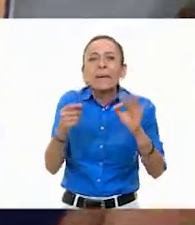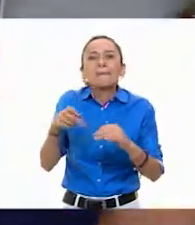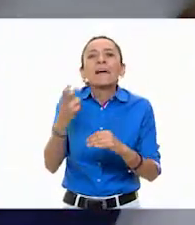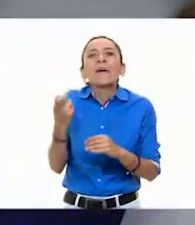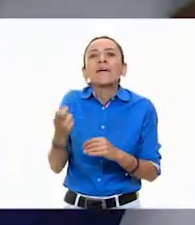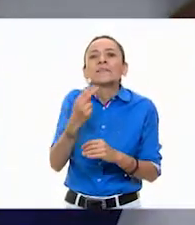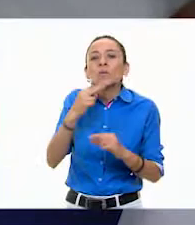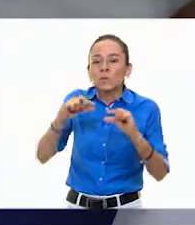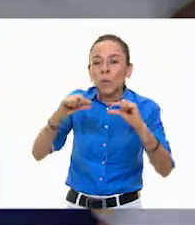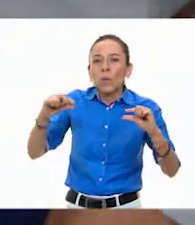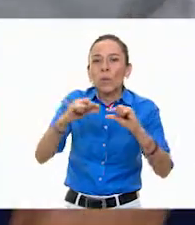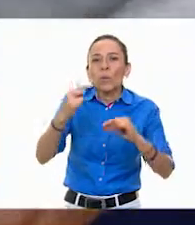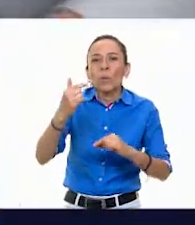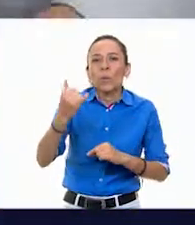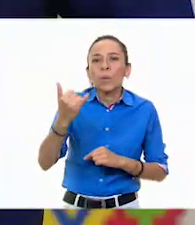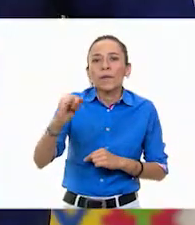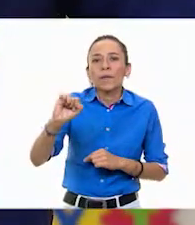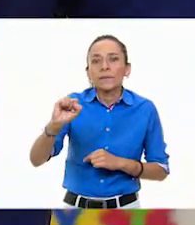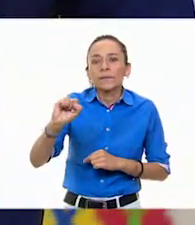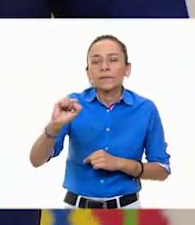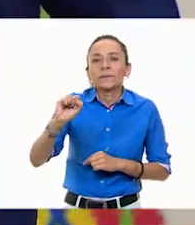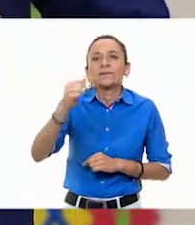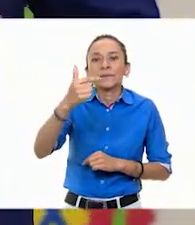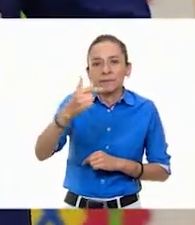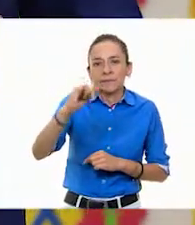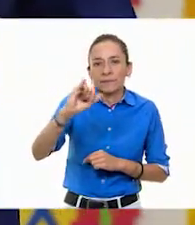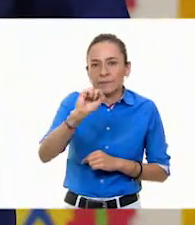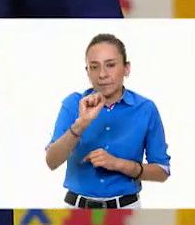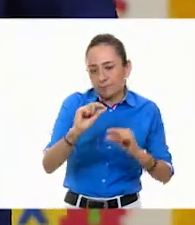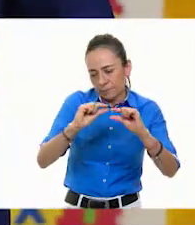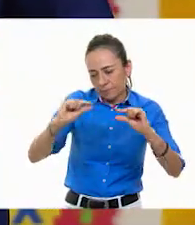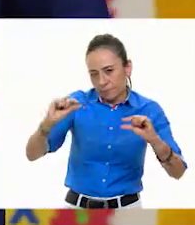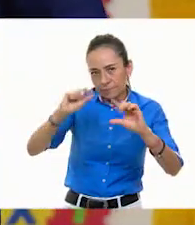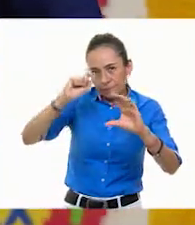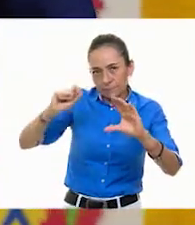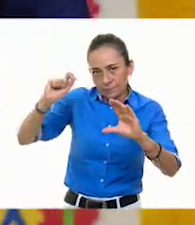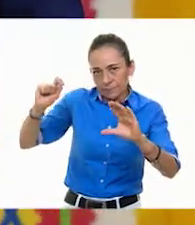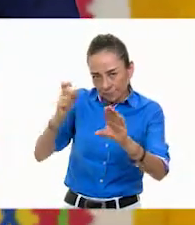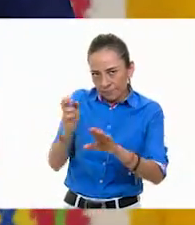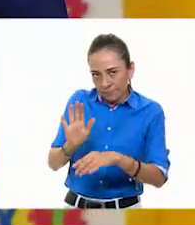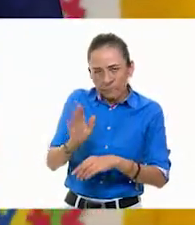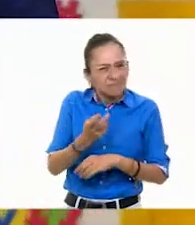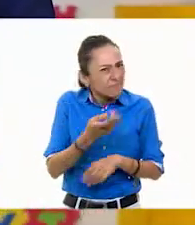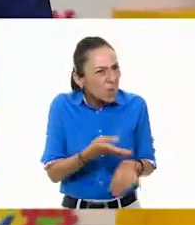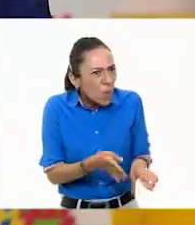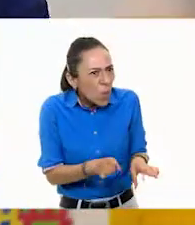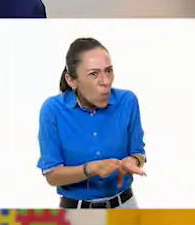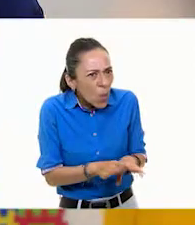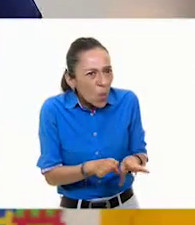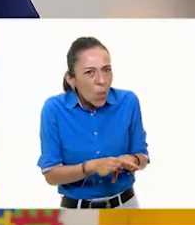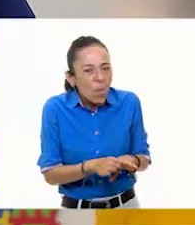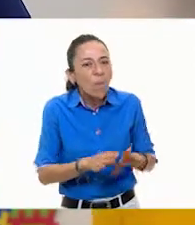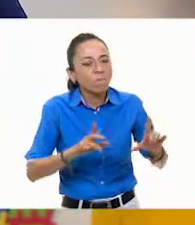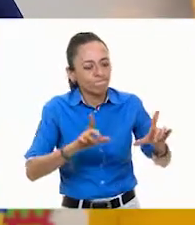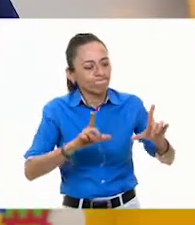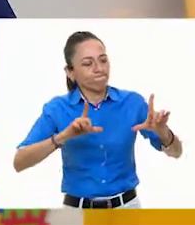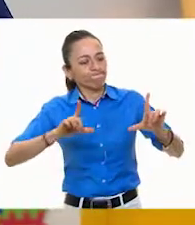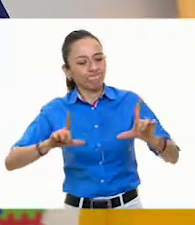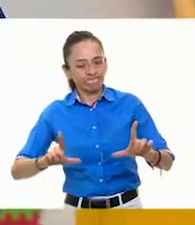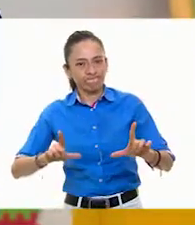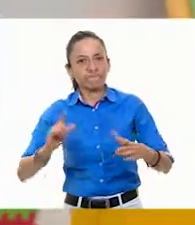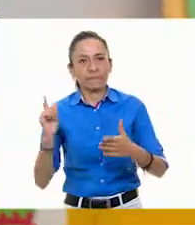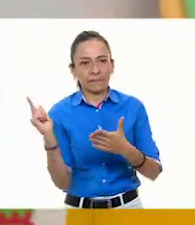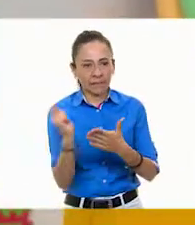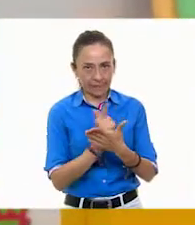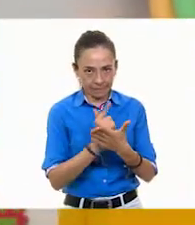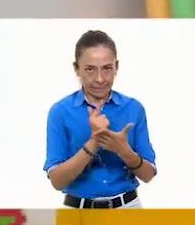Este, ¿cómo se hace, maestro? ¿Cómo tengo que hacer el trazo? Correcto. Está sobre un mina gris. Eso nos da también, nos